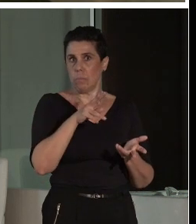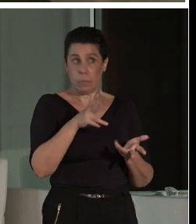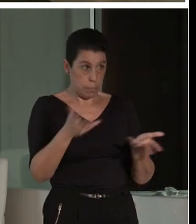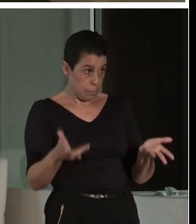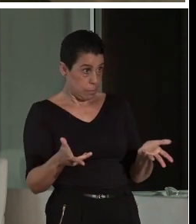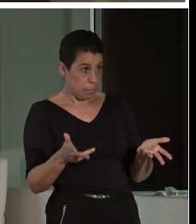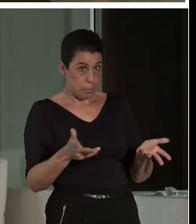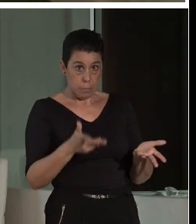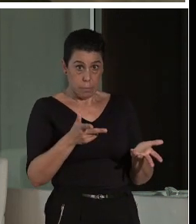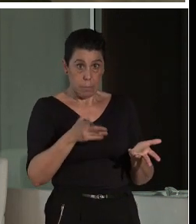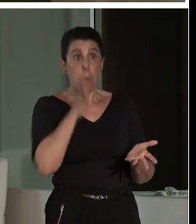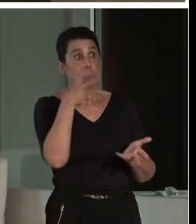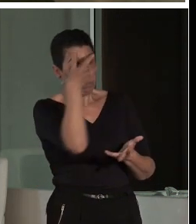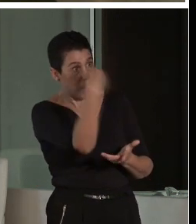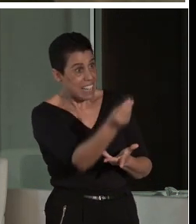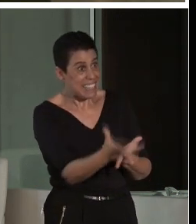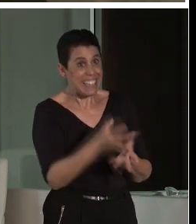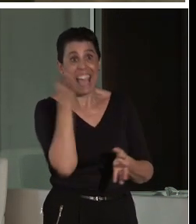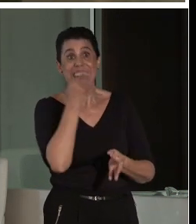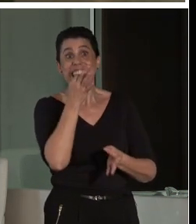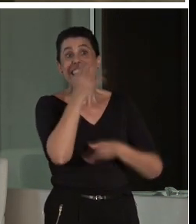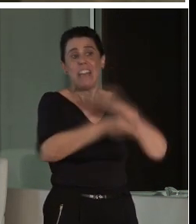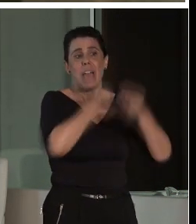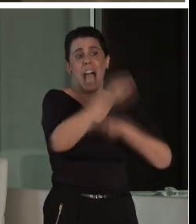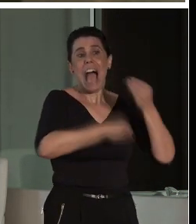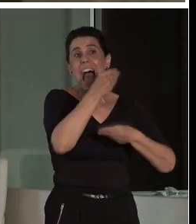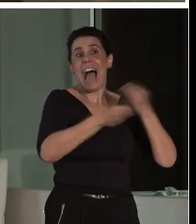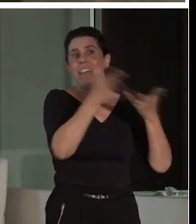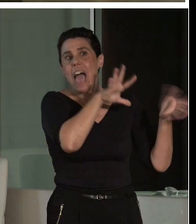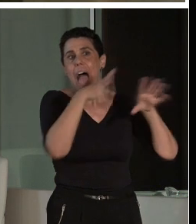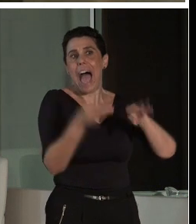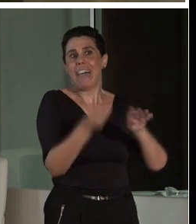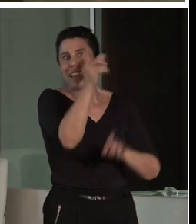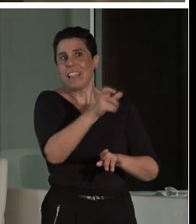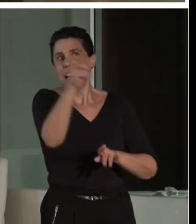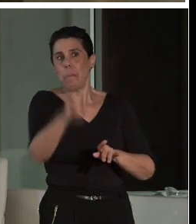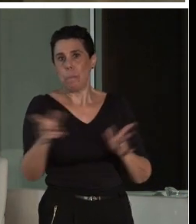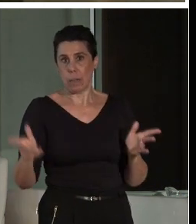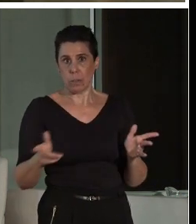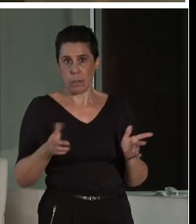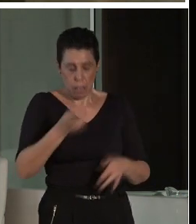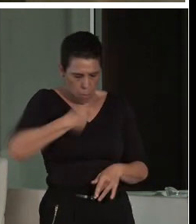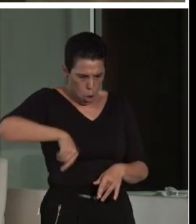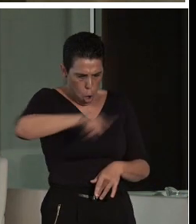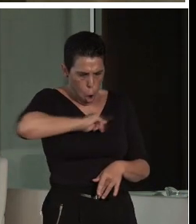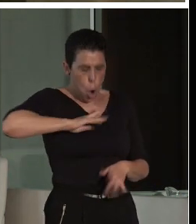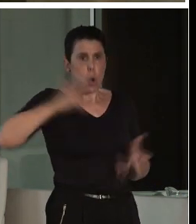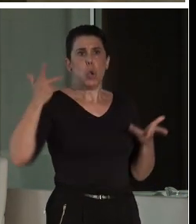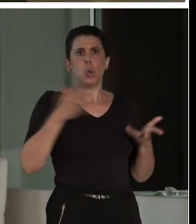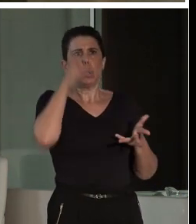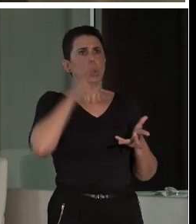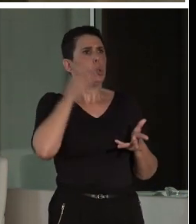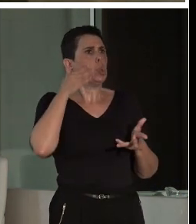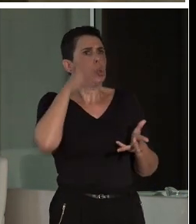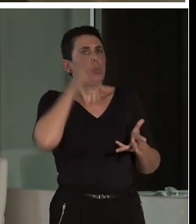hacer acciones específicas para la gente que lo necesita? Por supuesto. Pero que nosotros no somos unos privilegiados. Y si nos tratan como